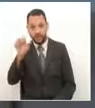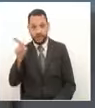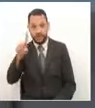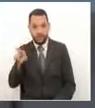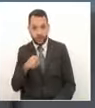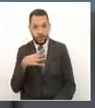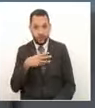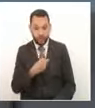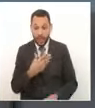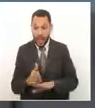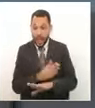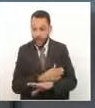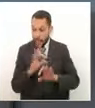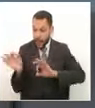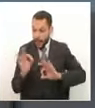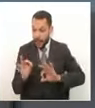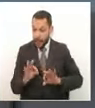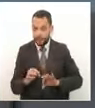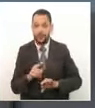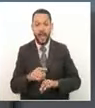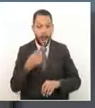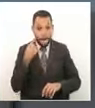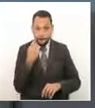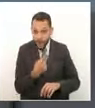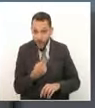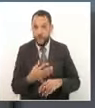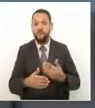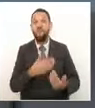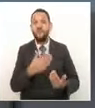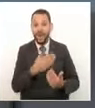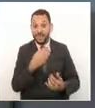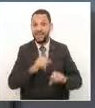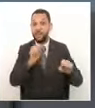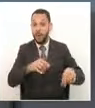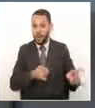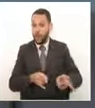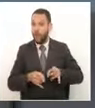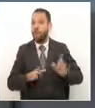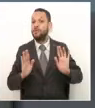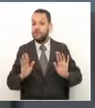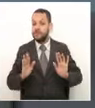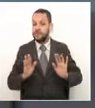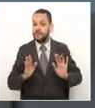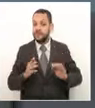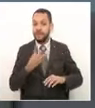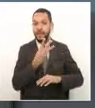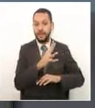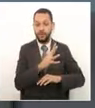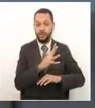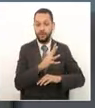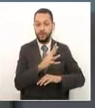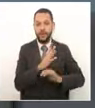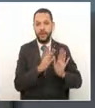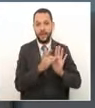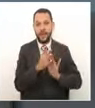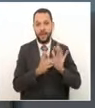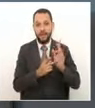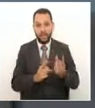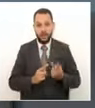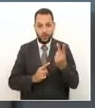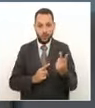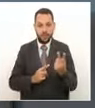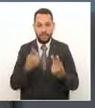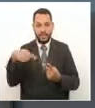tomamos medidas y si no seguimos tomando las medidas necesarias el 14 de abril teníamos dos casos el 16 9